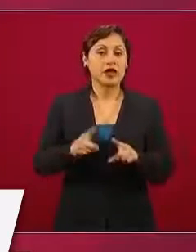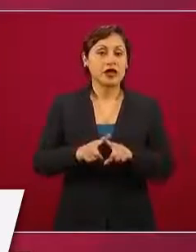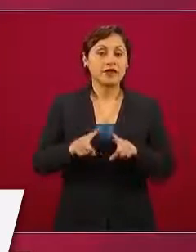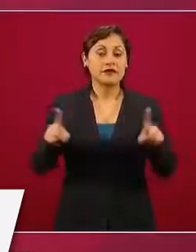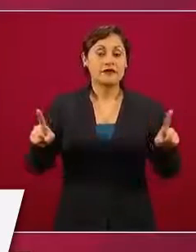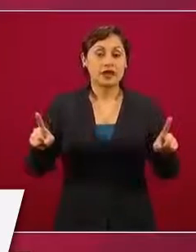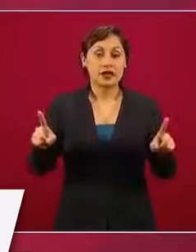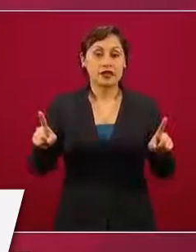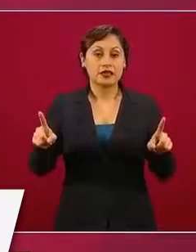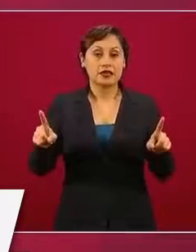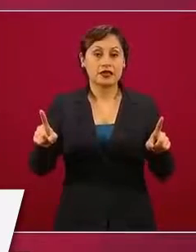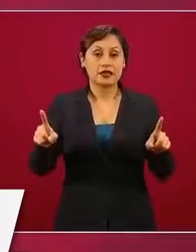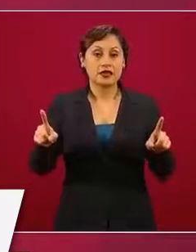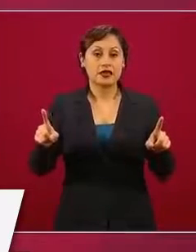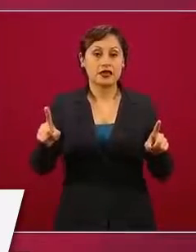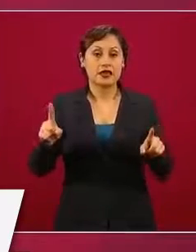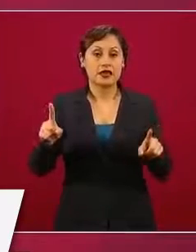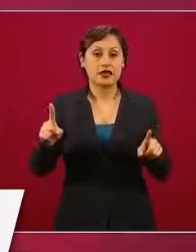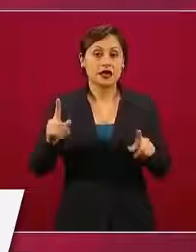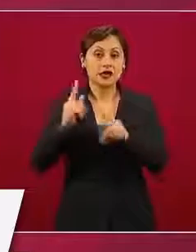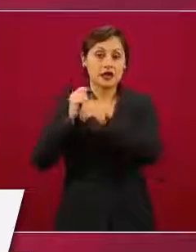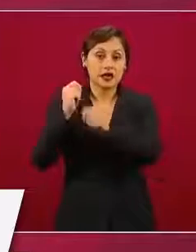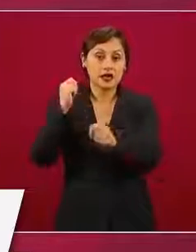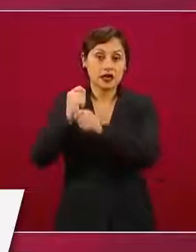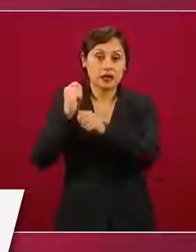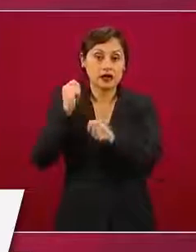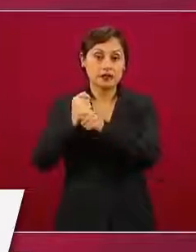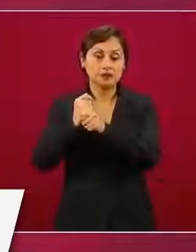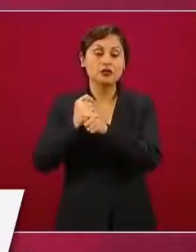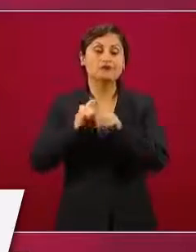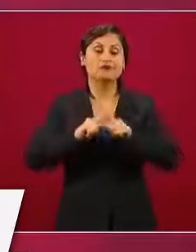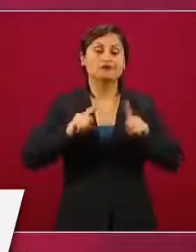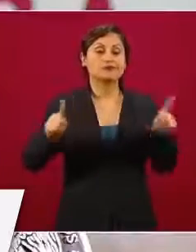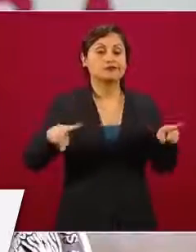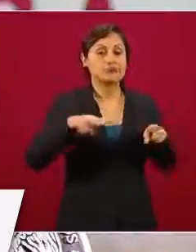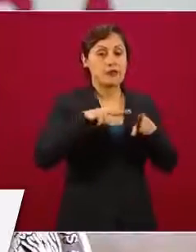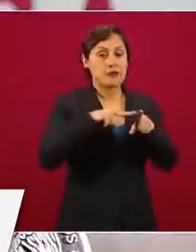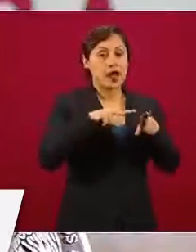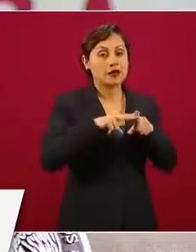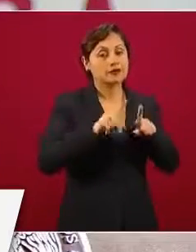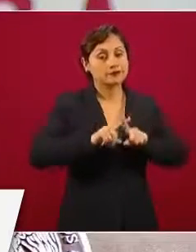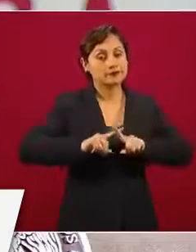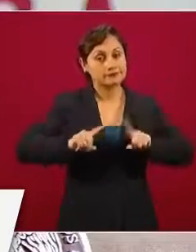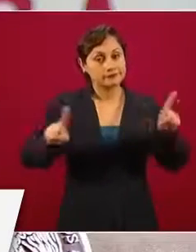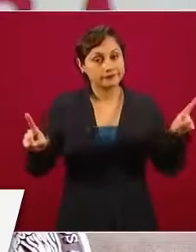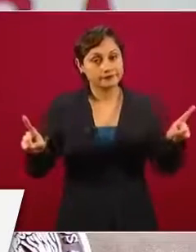los parques, es distinto.